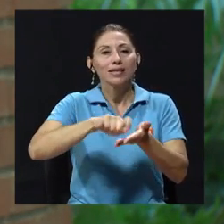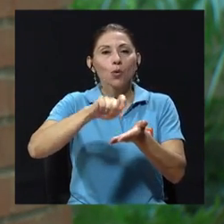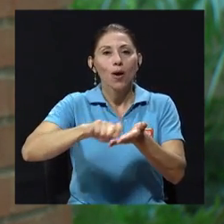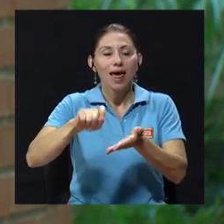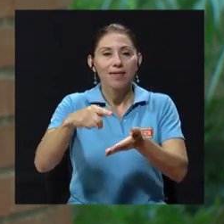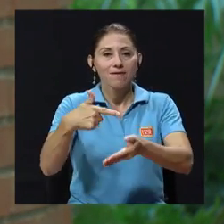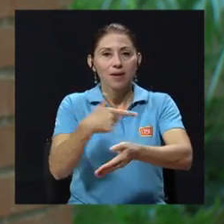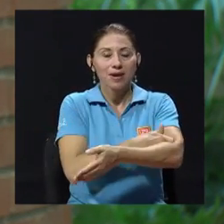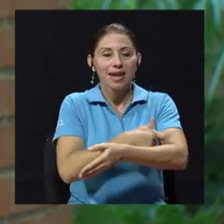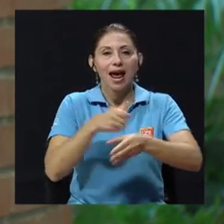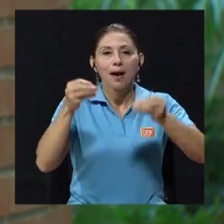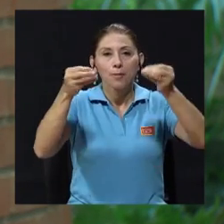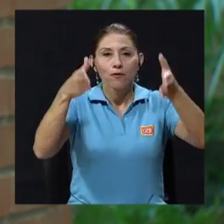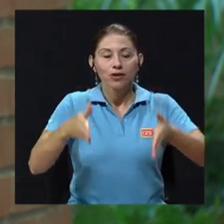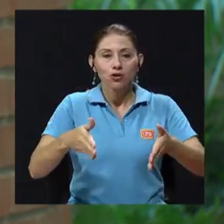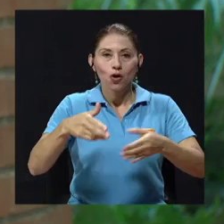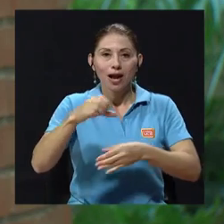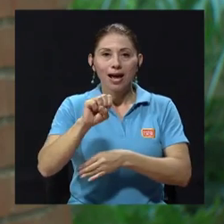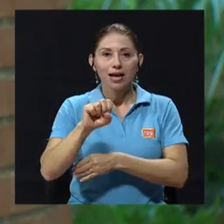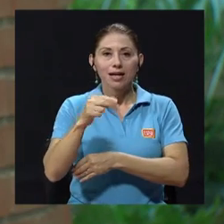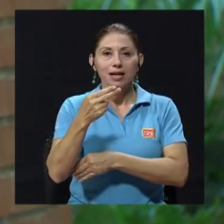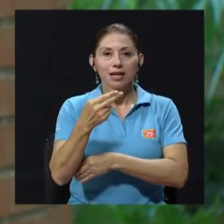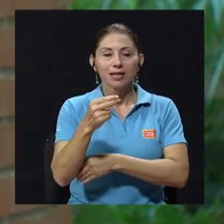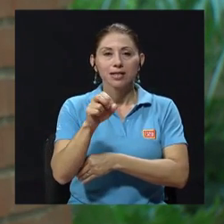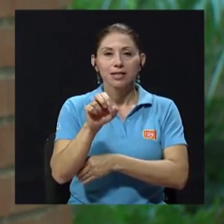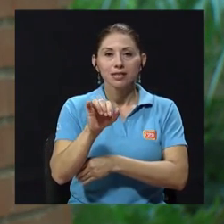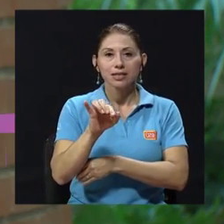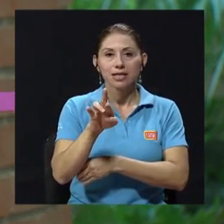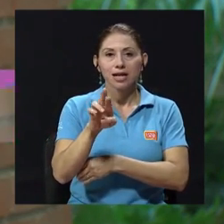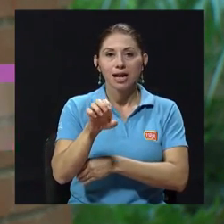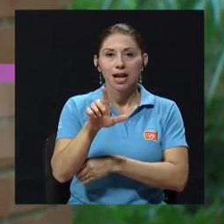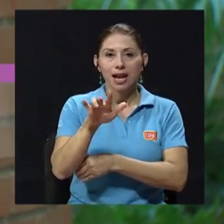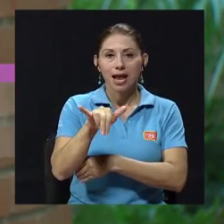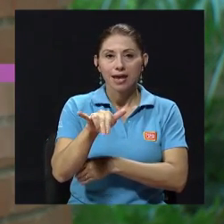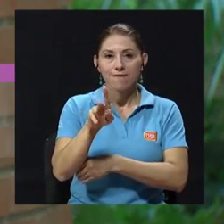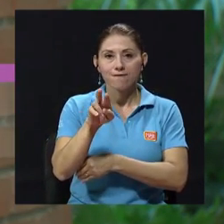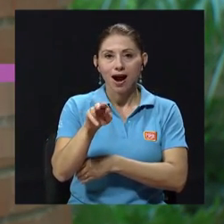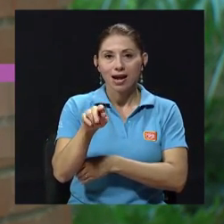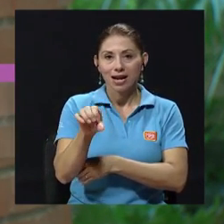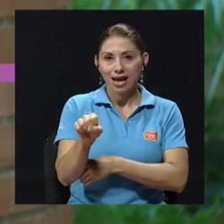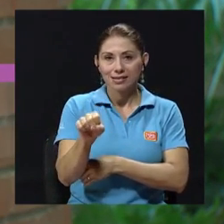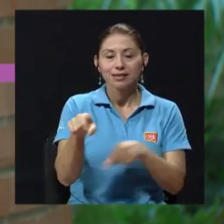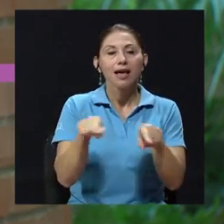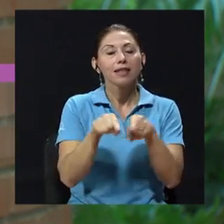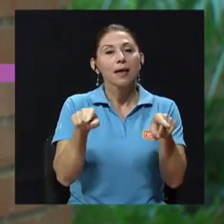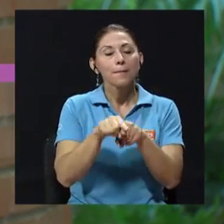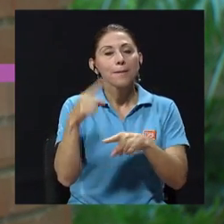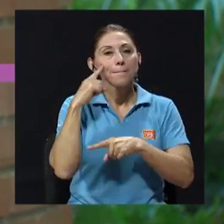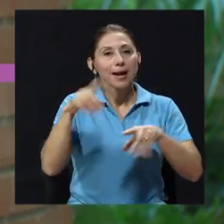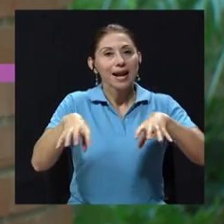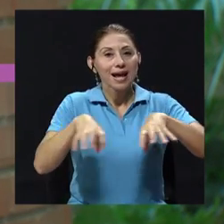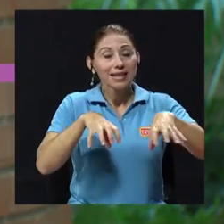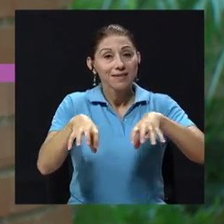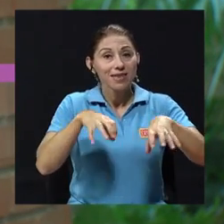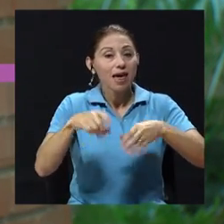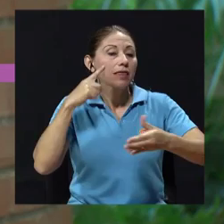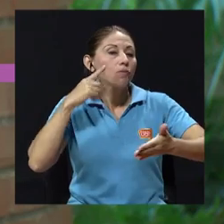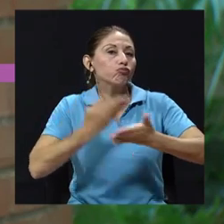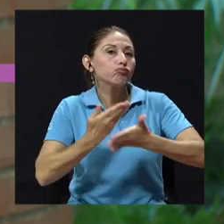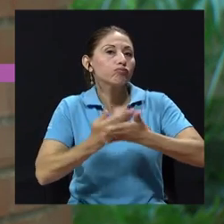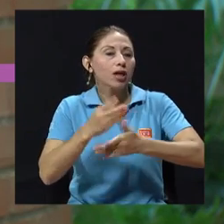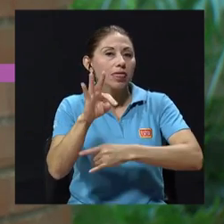de Enfermería, a la profesora Shirley Vargas. Asimismo, para la actividad de los